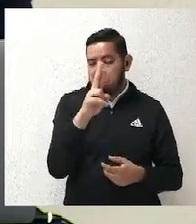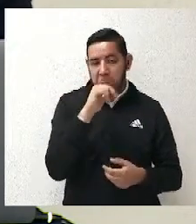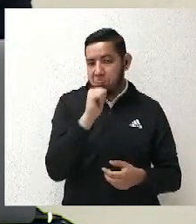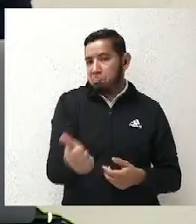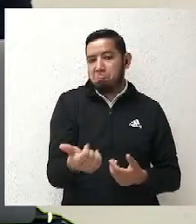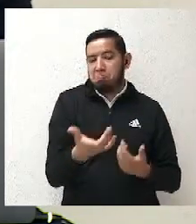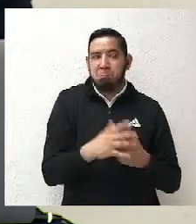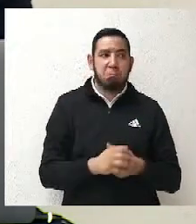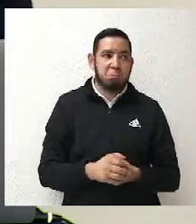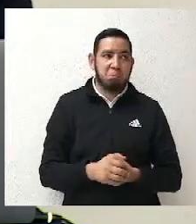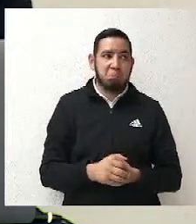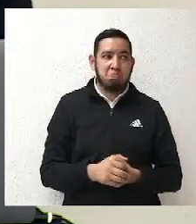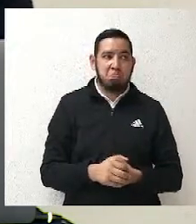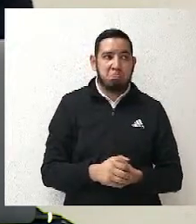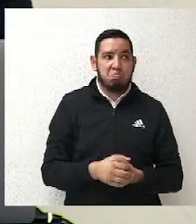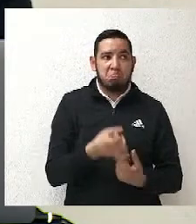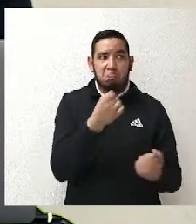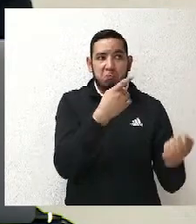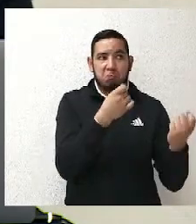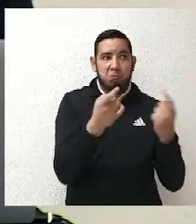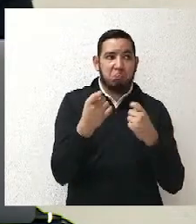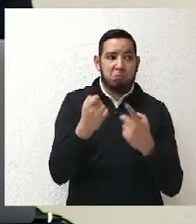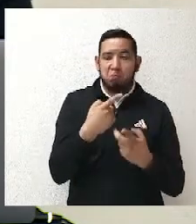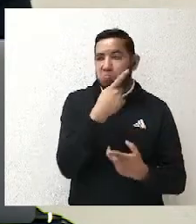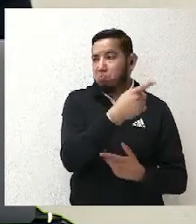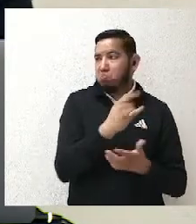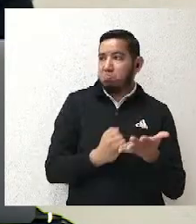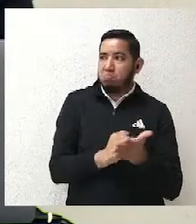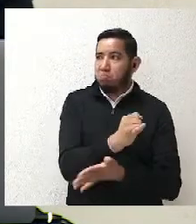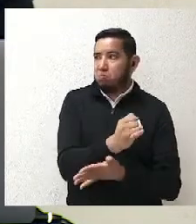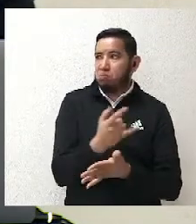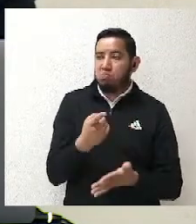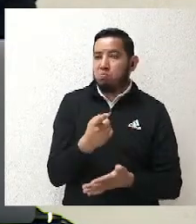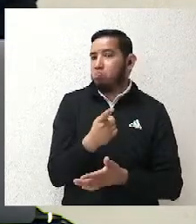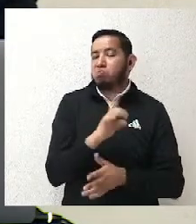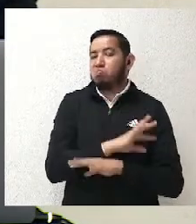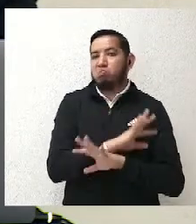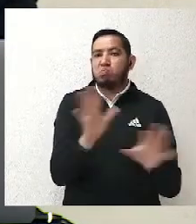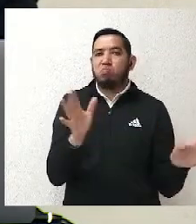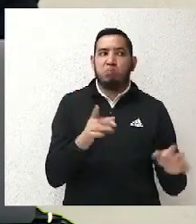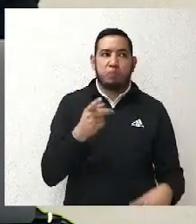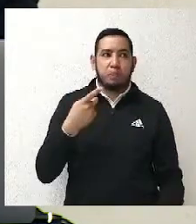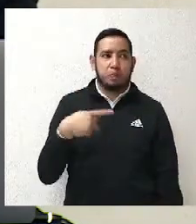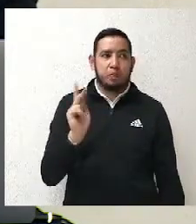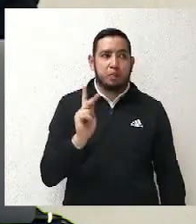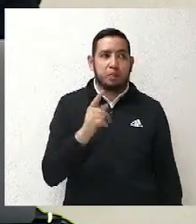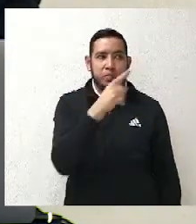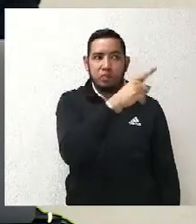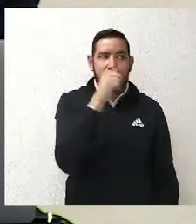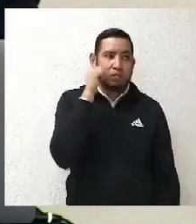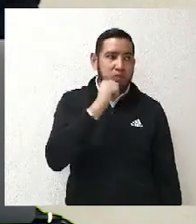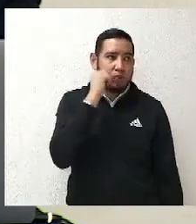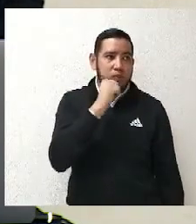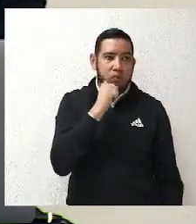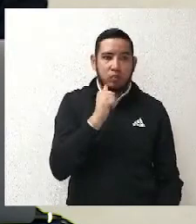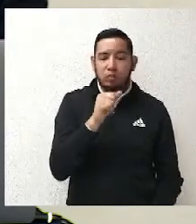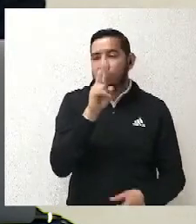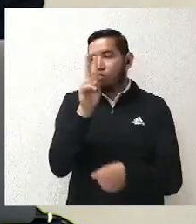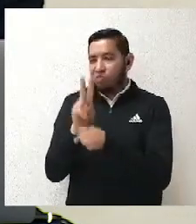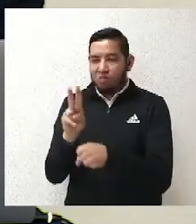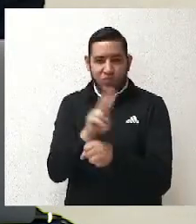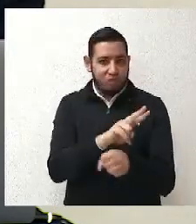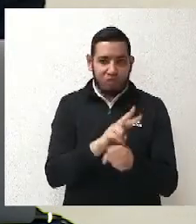ahí es donde el tribunal tiene que tomar decisiones, pero siempre tratar de privilegiar que la